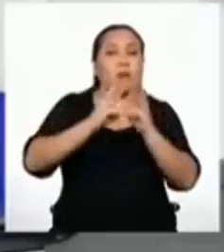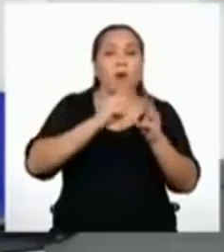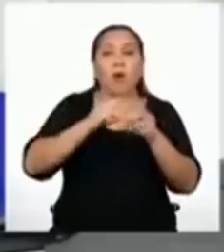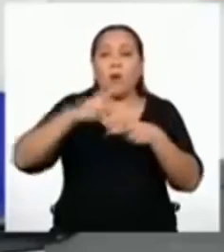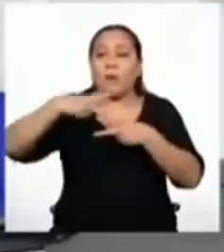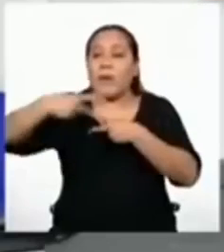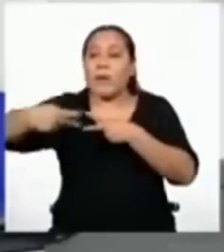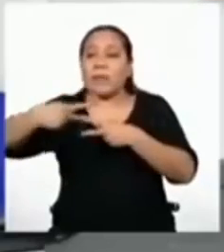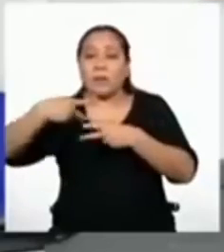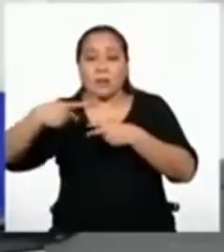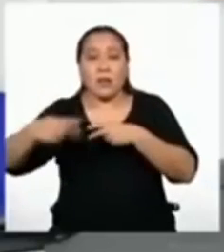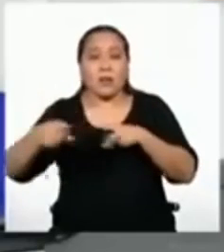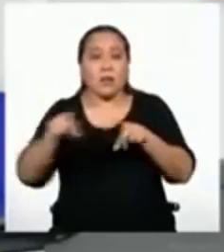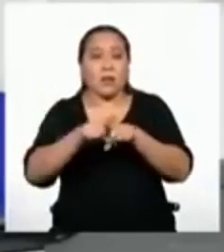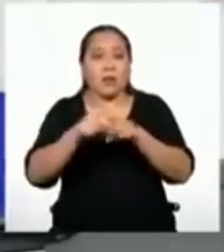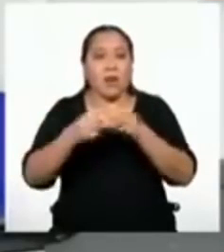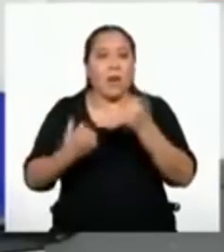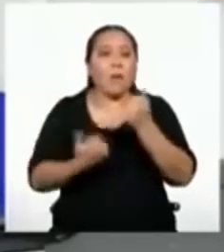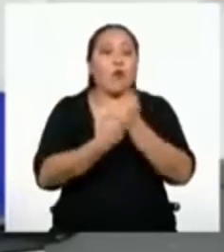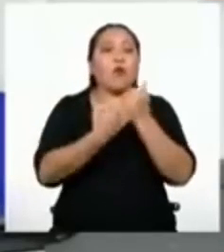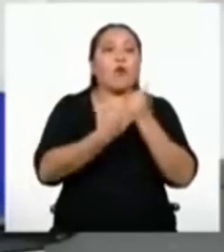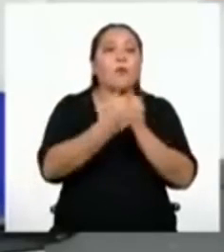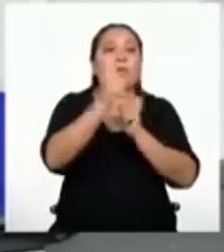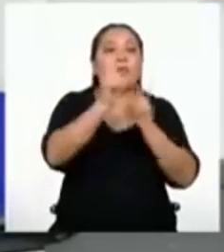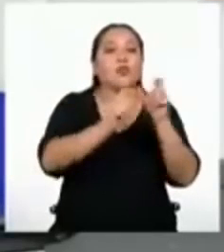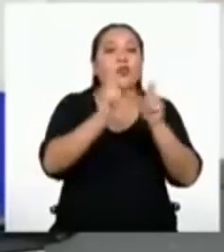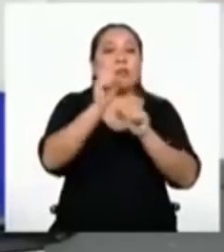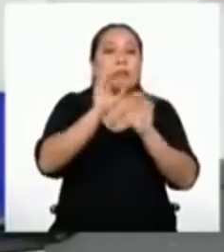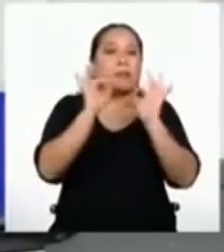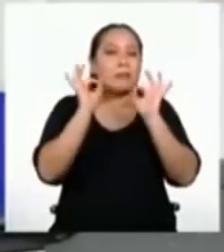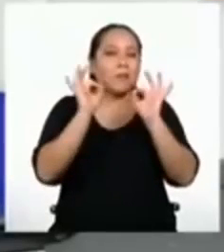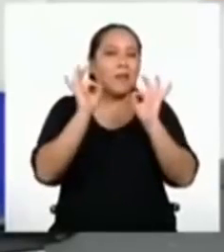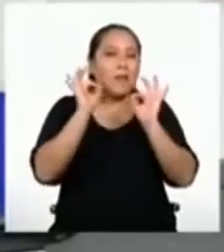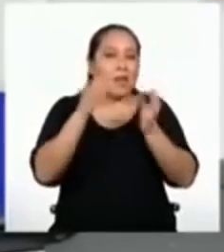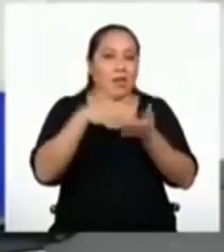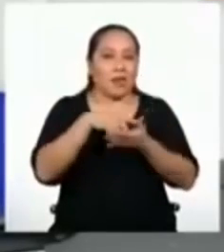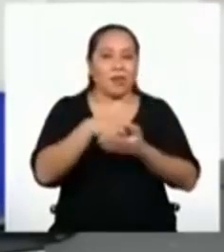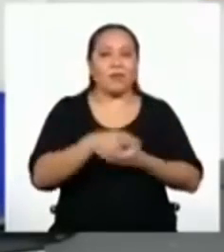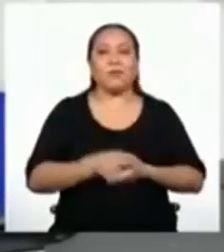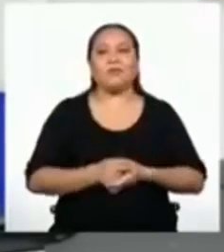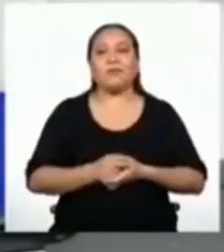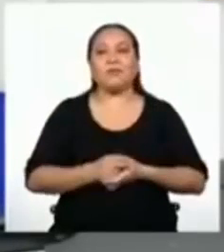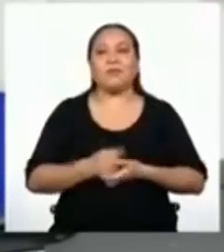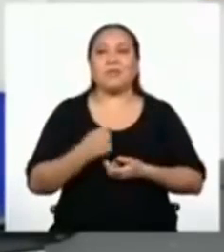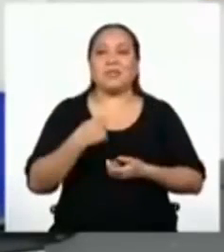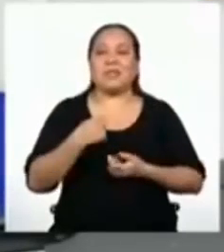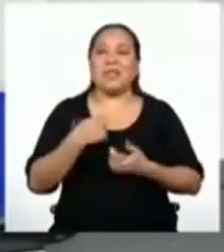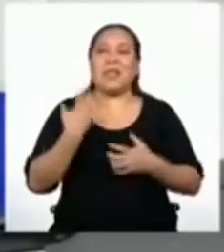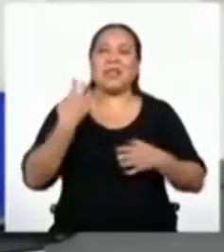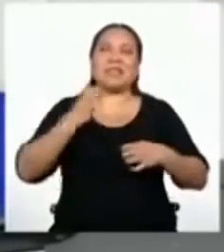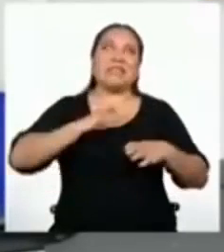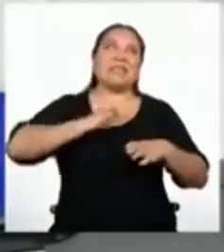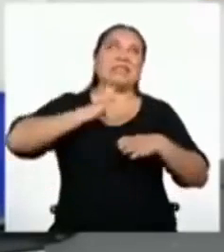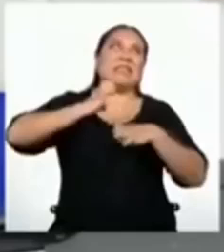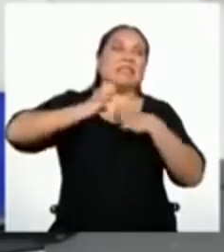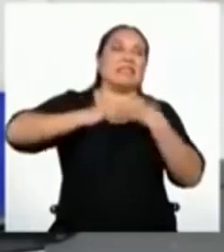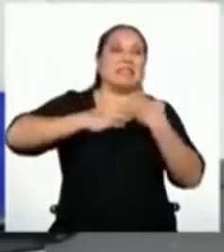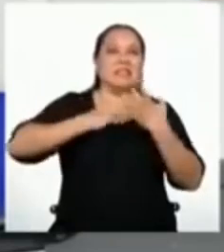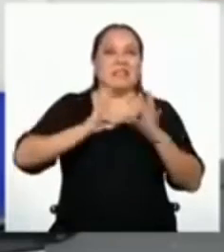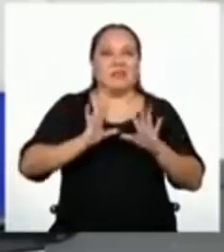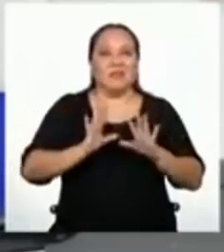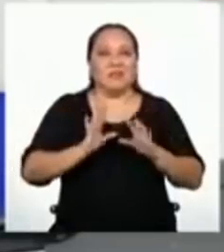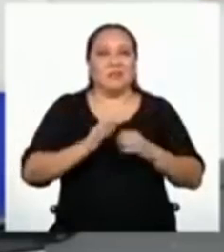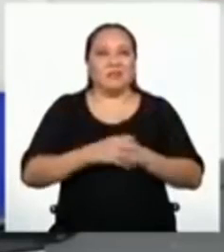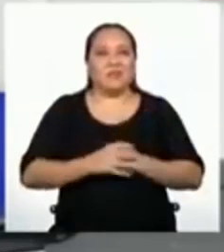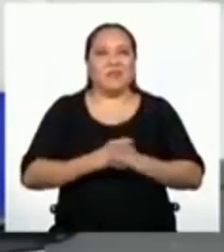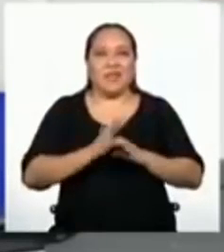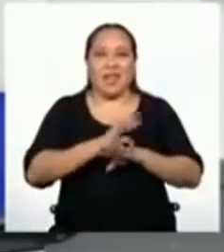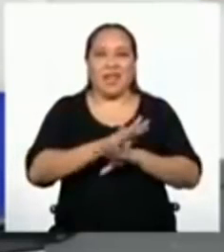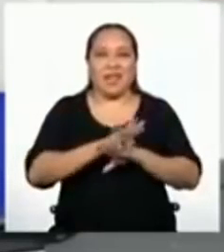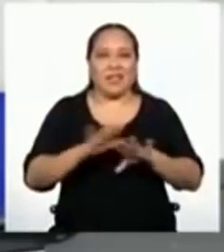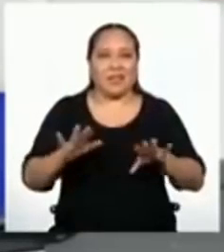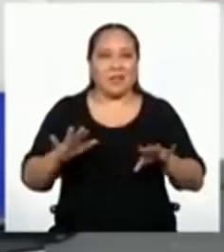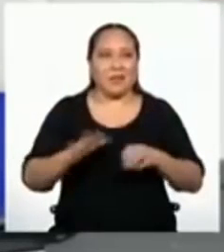a las personas en mayor riesgo de sus barrios, ¿ok? Ya me fui en emociones, así que aquí me quedo. Nos